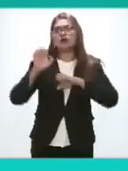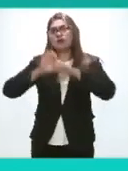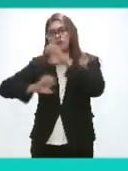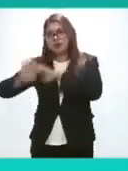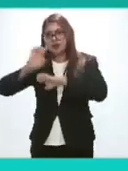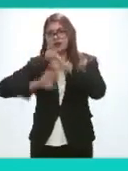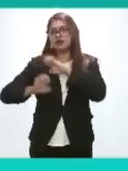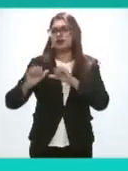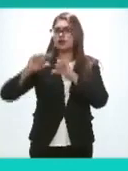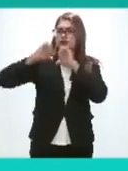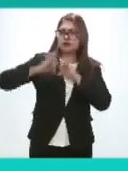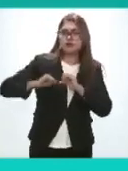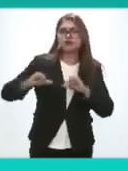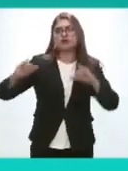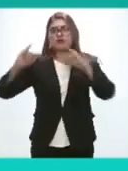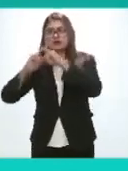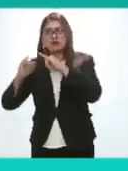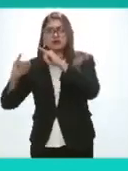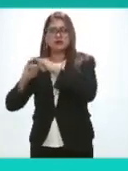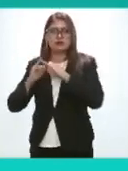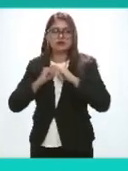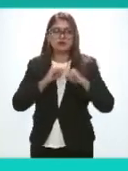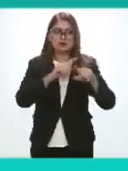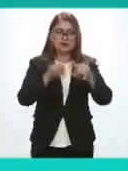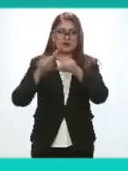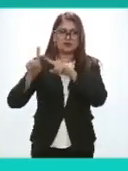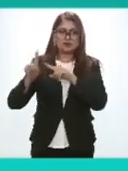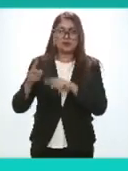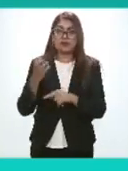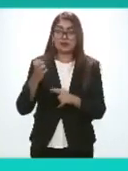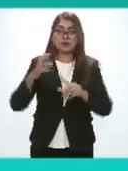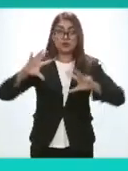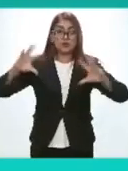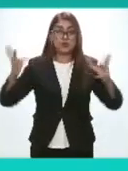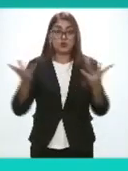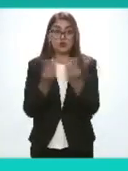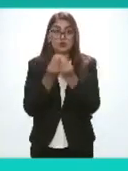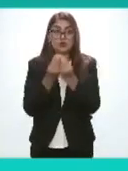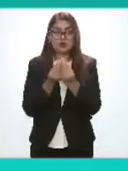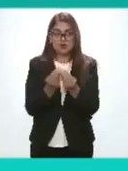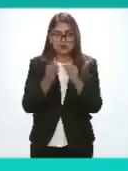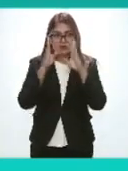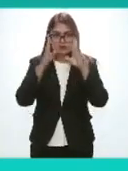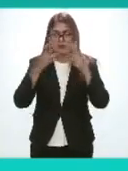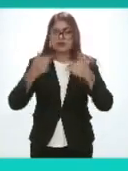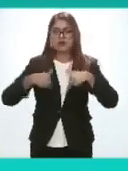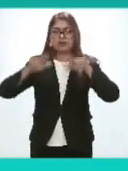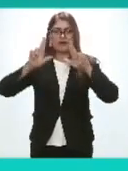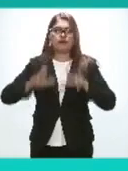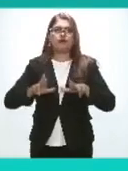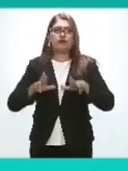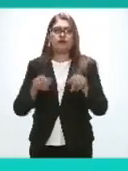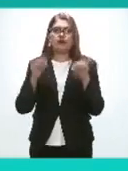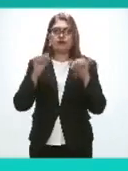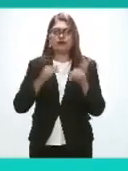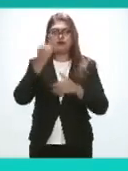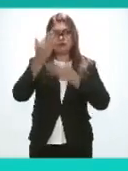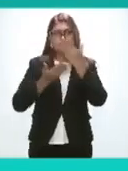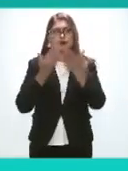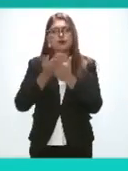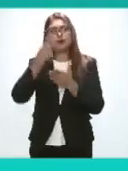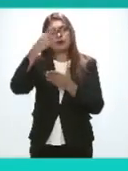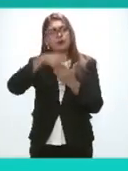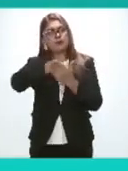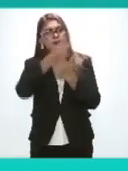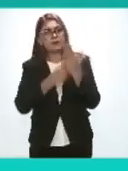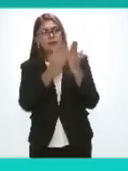órganos garantes instituciones llegamos a este punto en comunidad representadas y representados en este proyecto de política